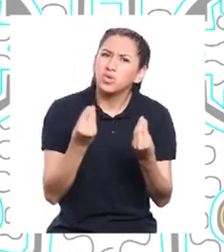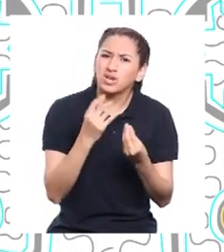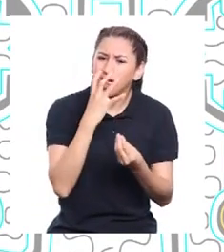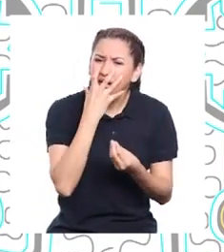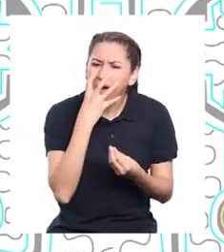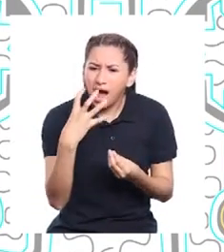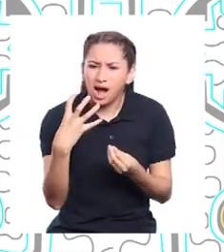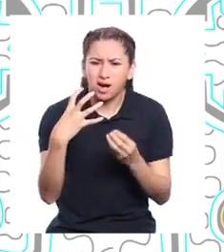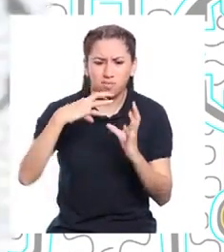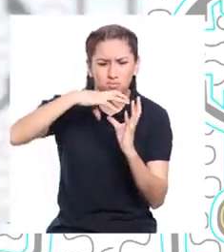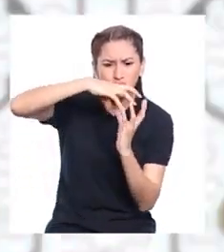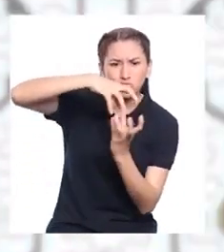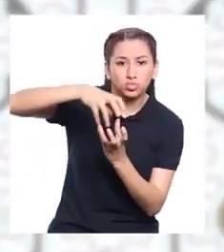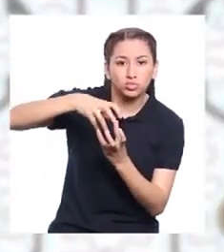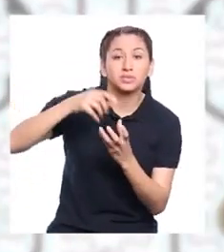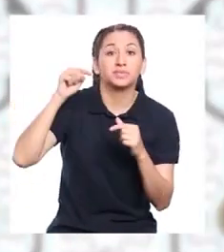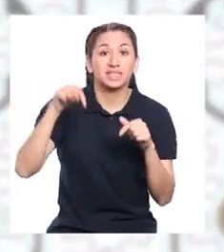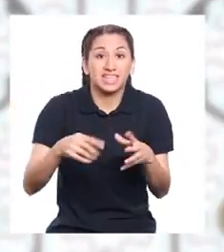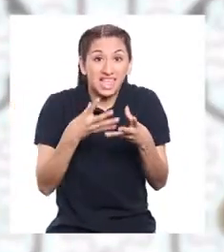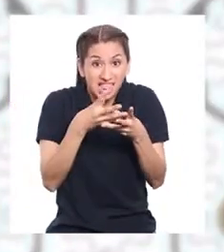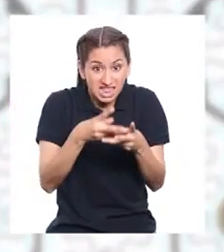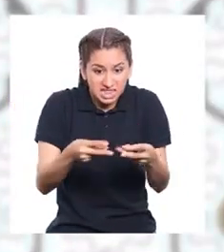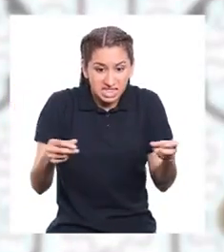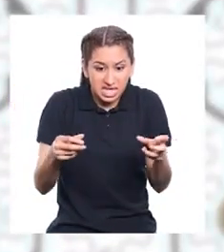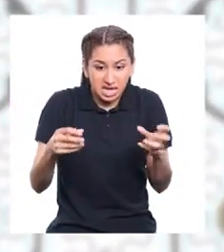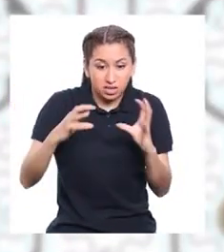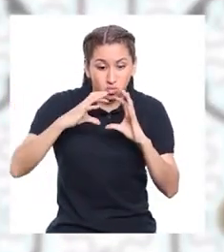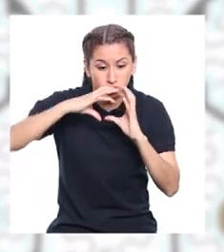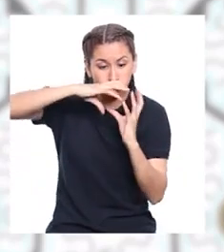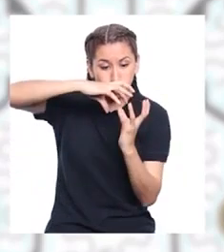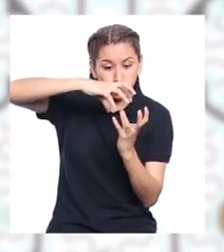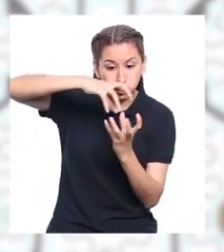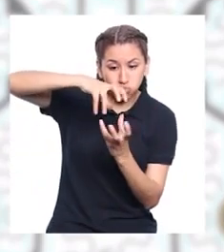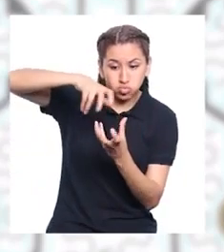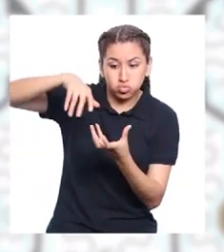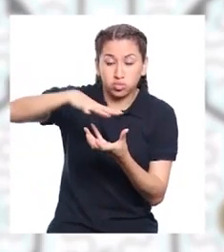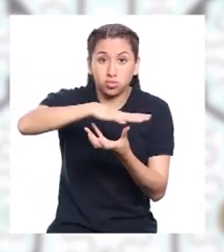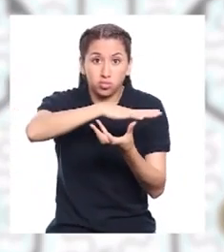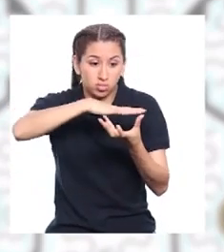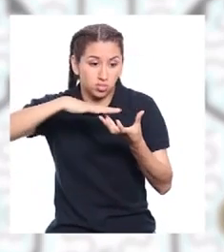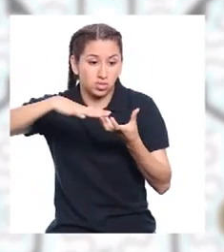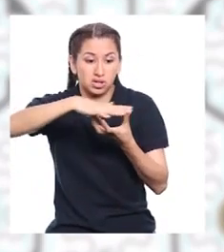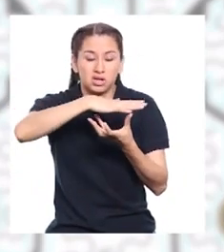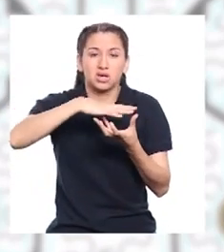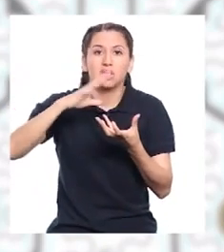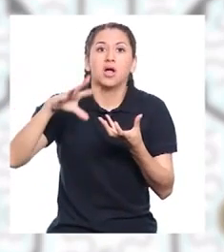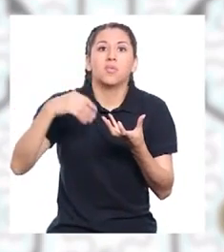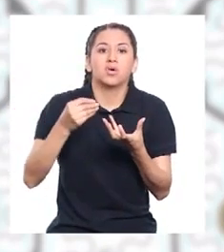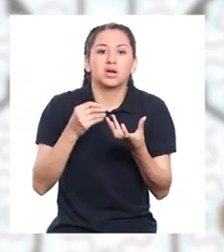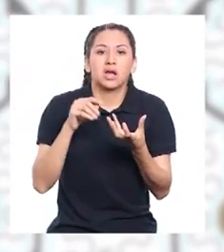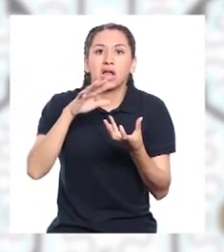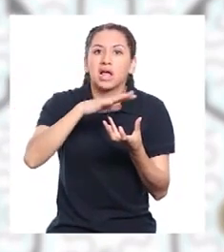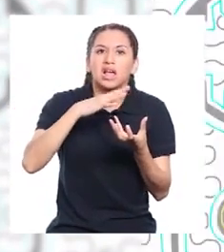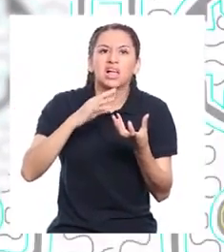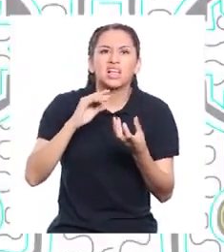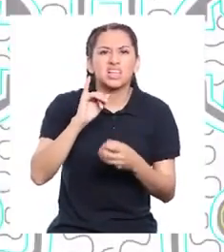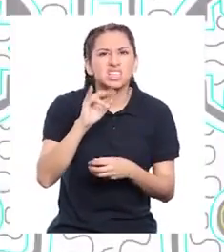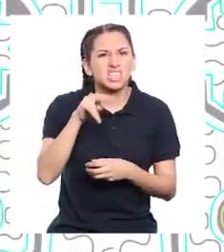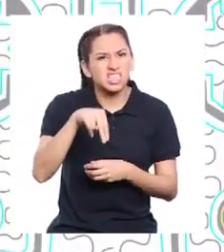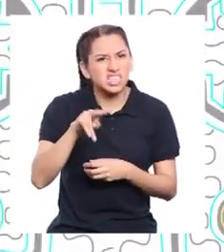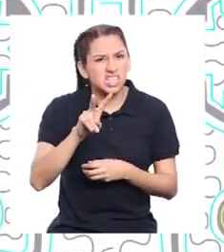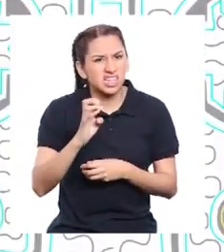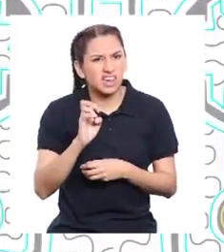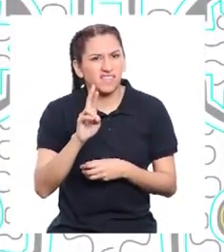ocurre el calentamiento global? La Tierra se calienta cada vez más debido a la alteración del efecto invernadero. El